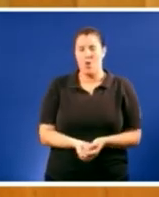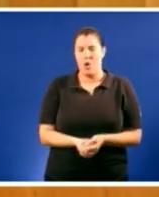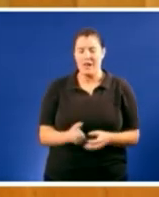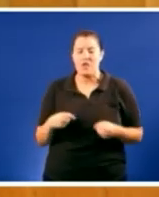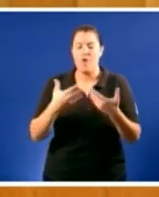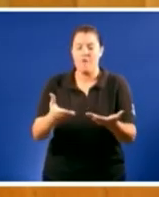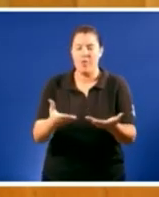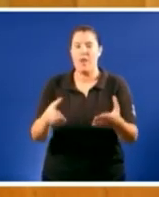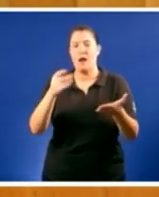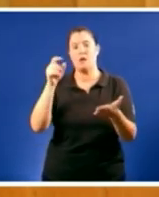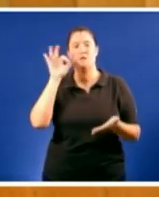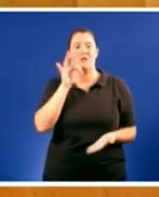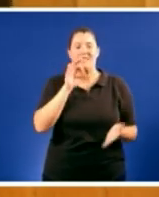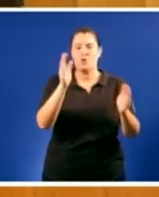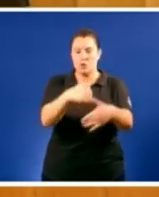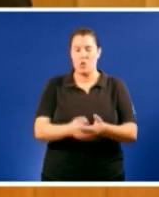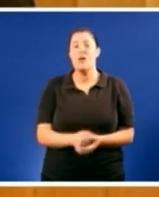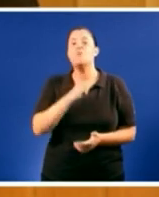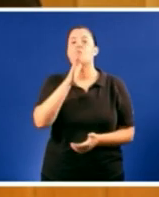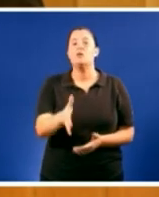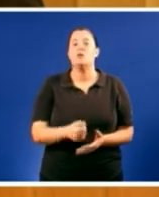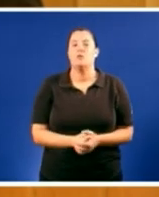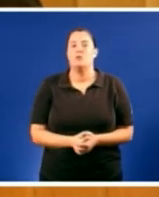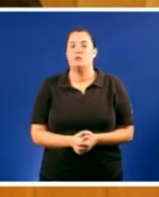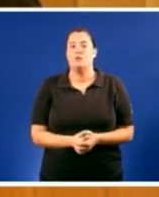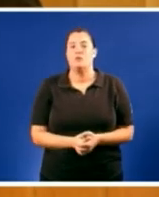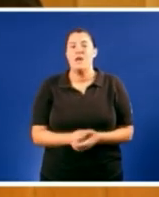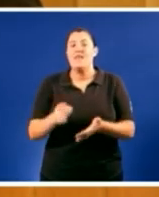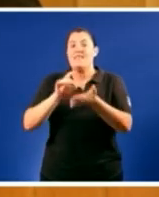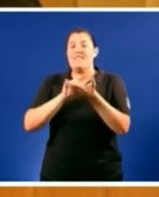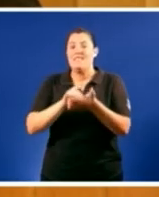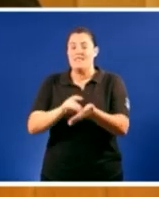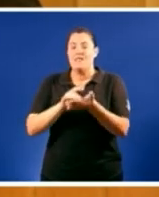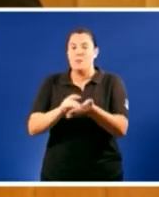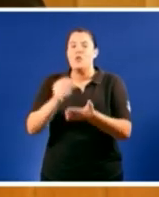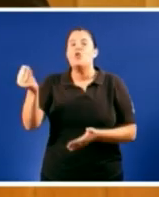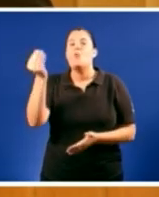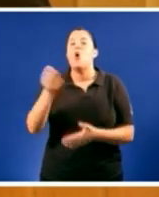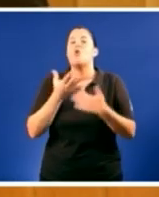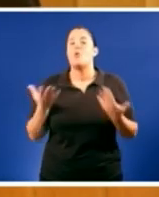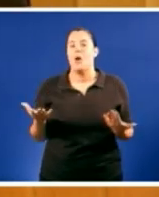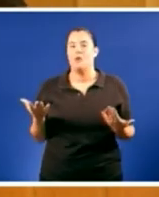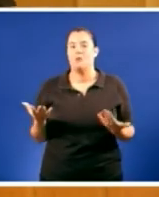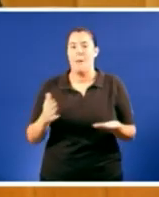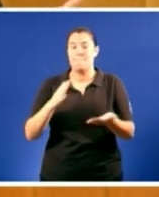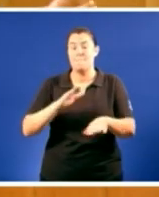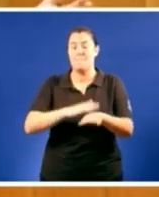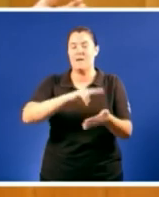o noso pobo por iso o mellor servizo que lle pode facer a este país